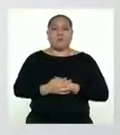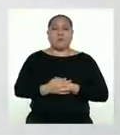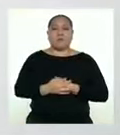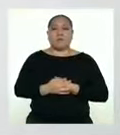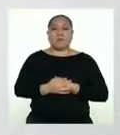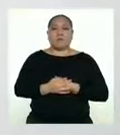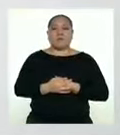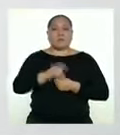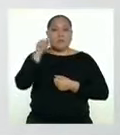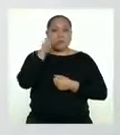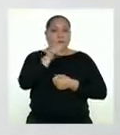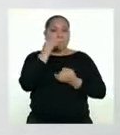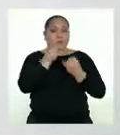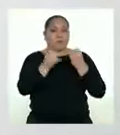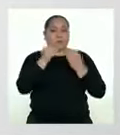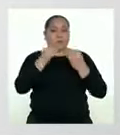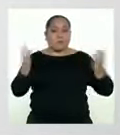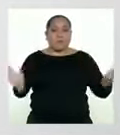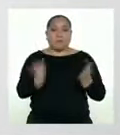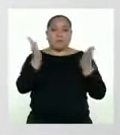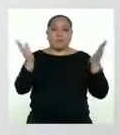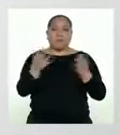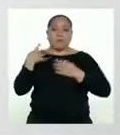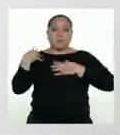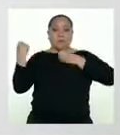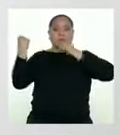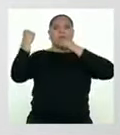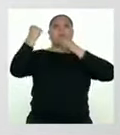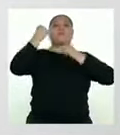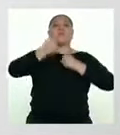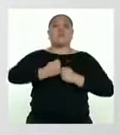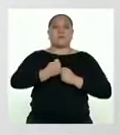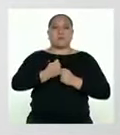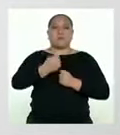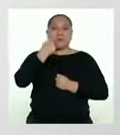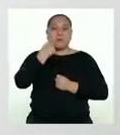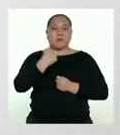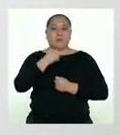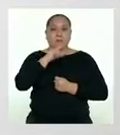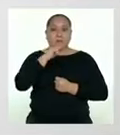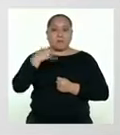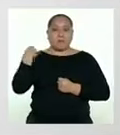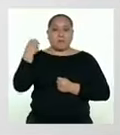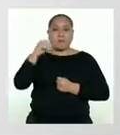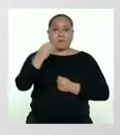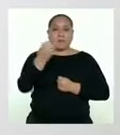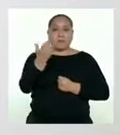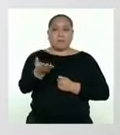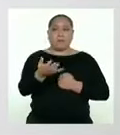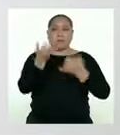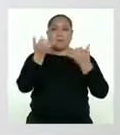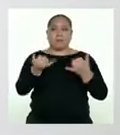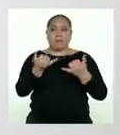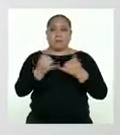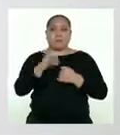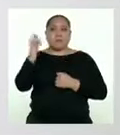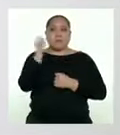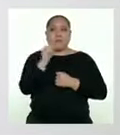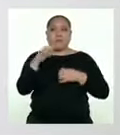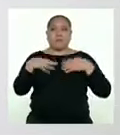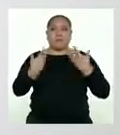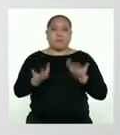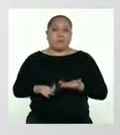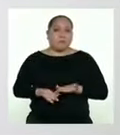Este cierre busca promover el empoderamiento de las y los adolescentes. Ahora sí podemos